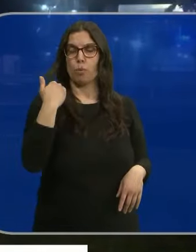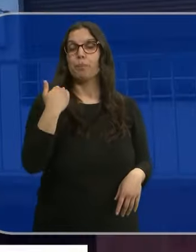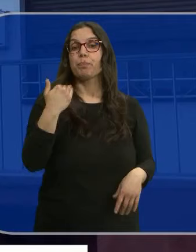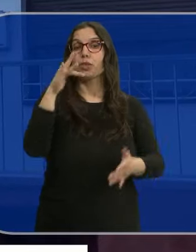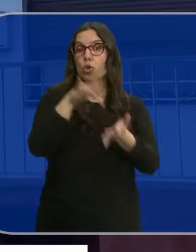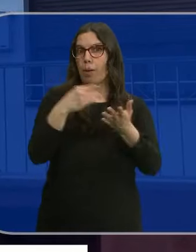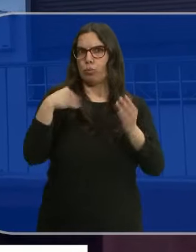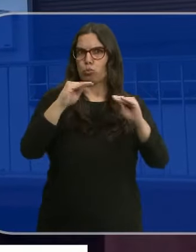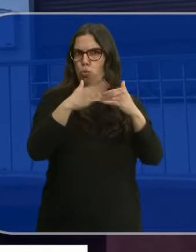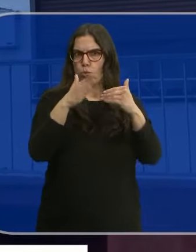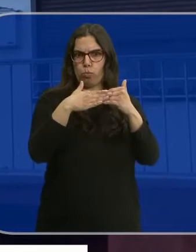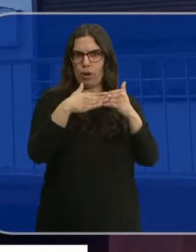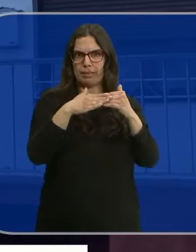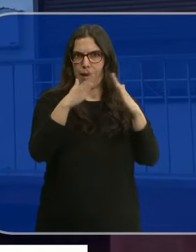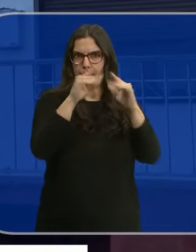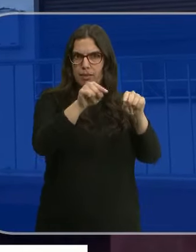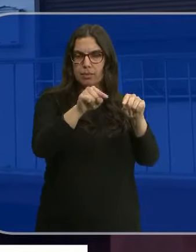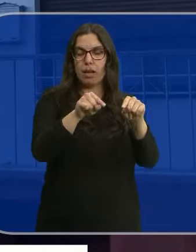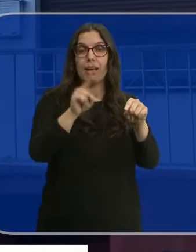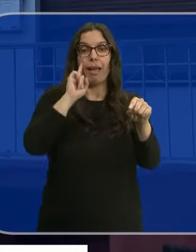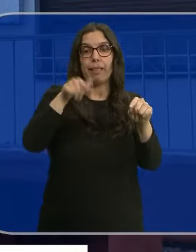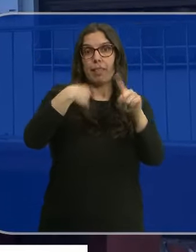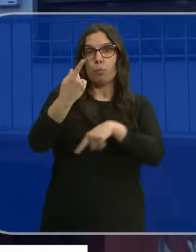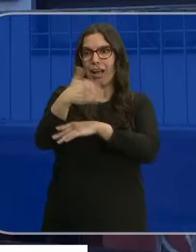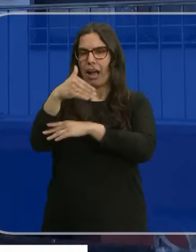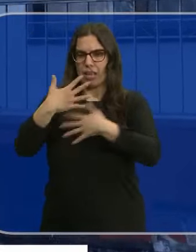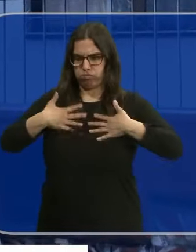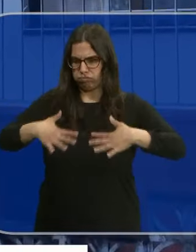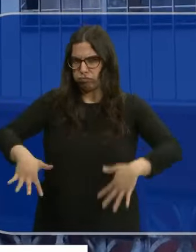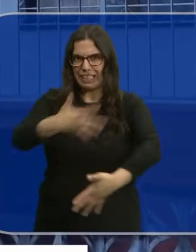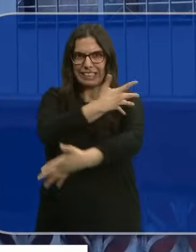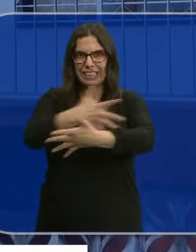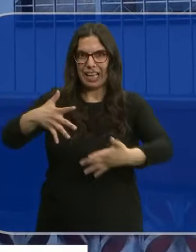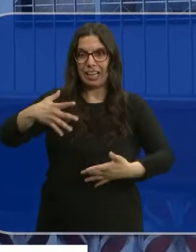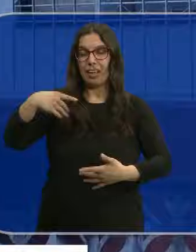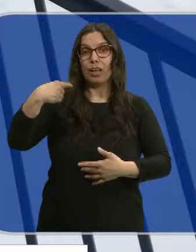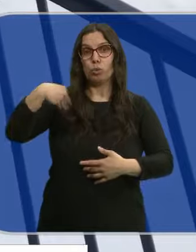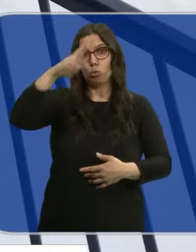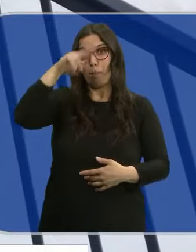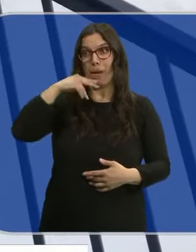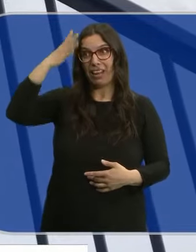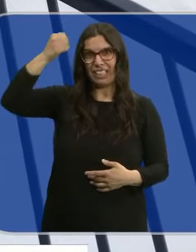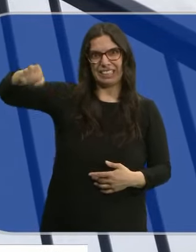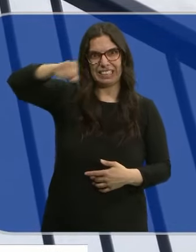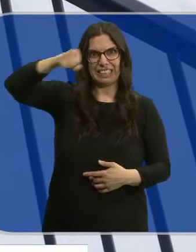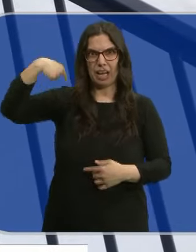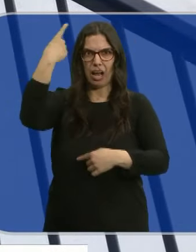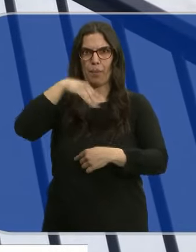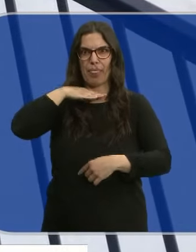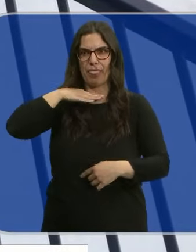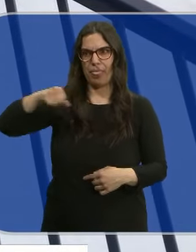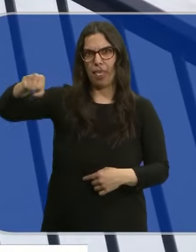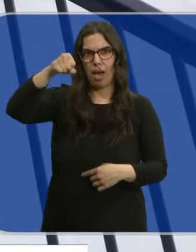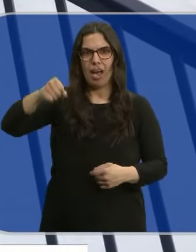tenido lugar en la puerta de su casa. El supuesto agresor se encontraba en la calle, lleno de sangre, con la cabeza de la víctima y con un hacha en la mano, increpando a los